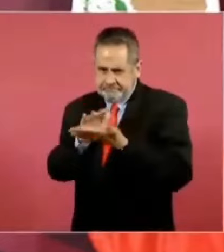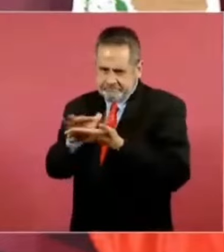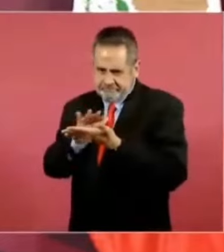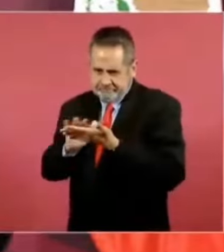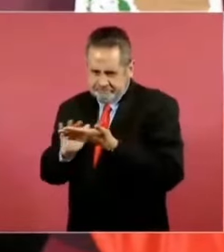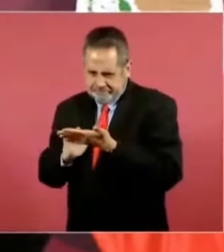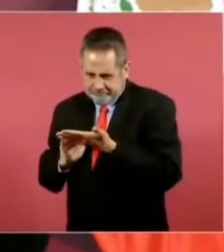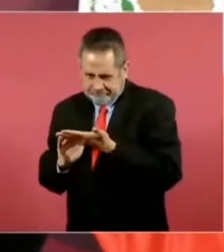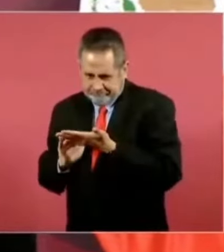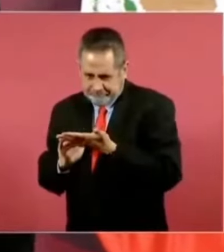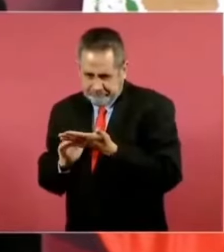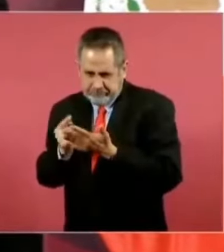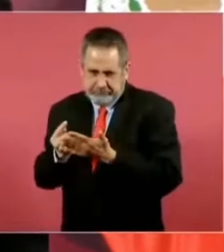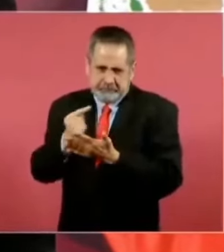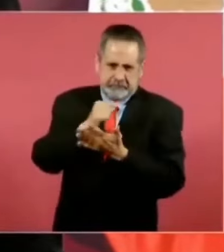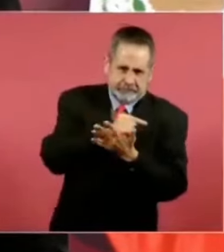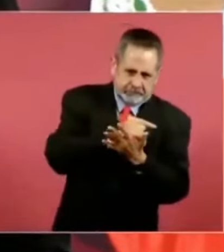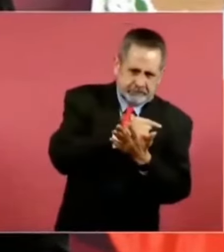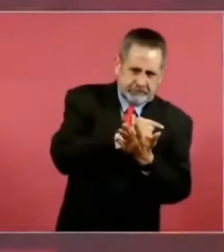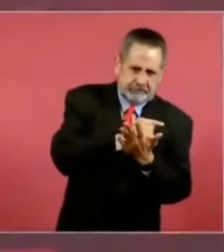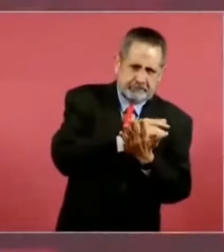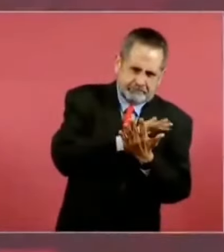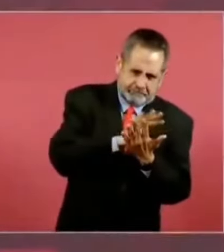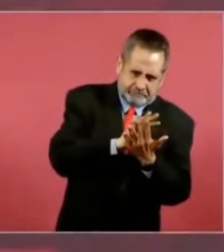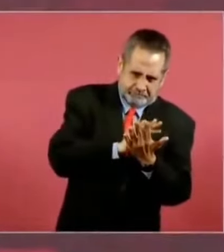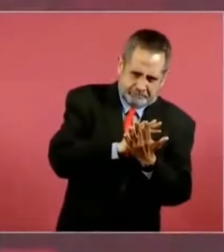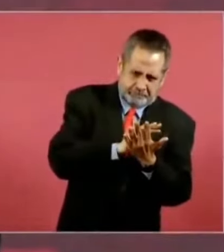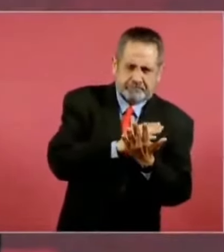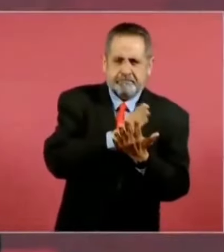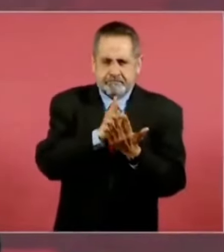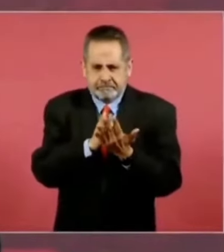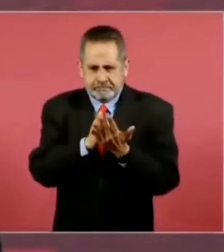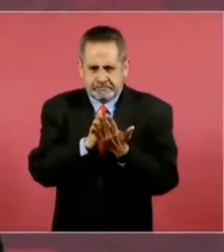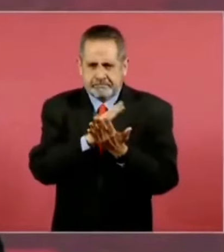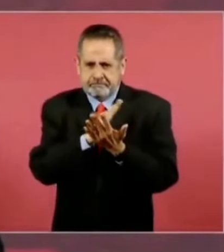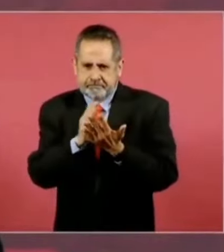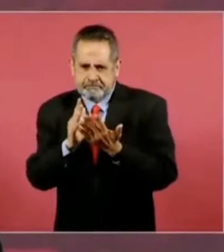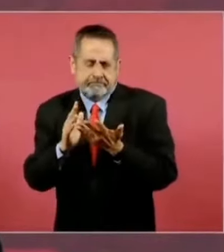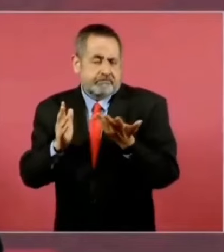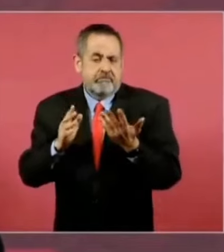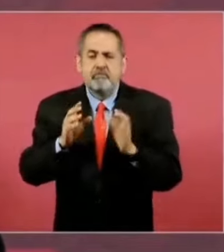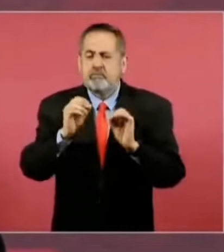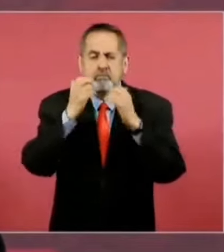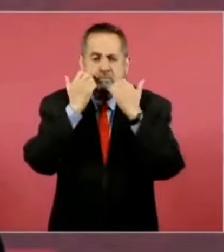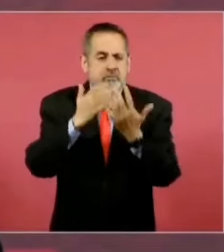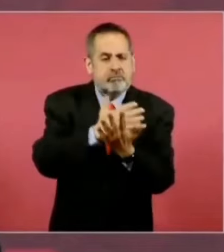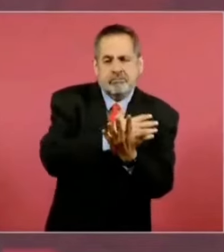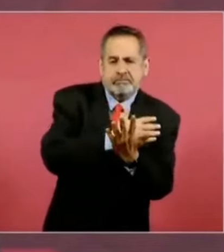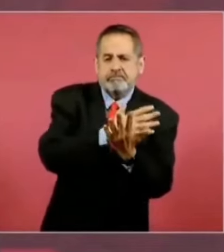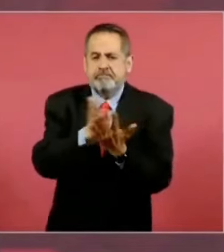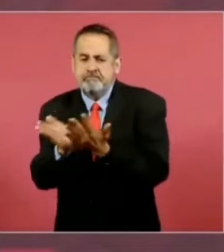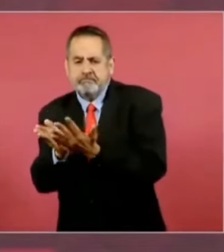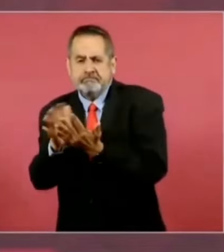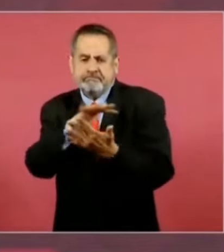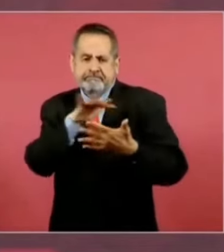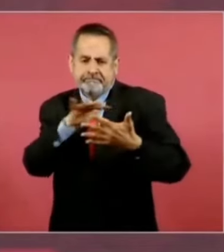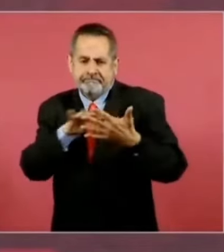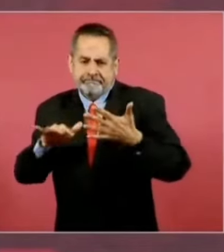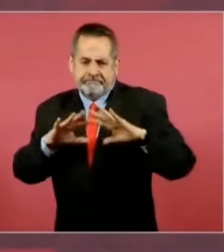leerlo todo. Ahora el que quiera tener toda la historia, pues va a poder hacerlo.